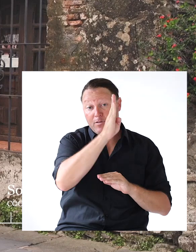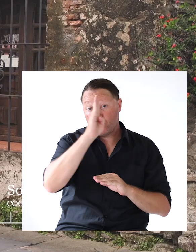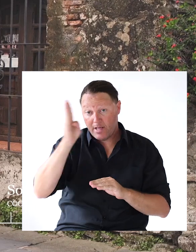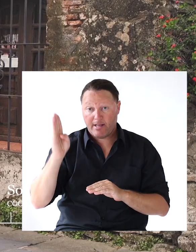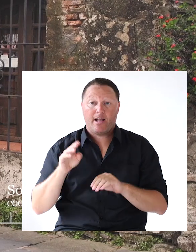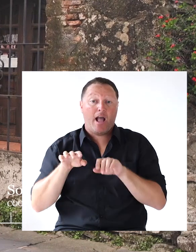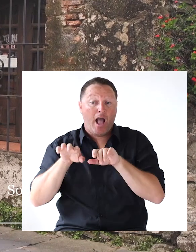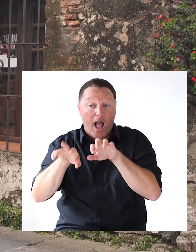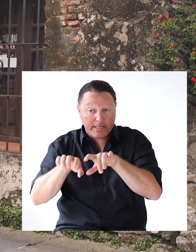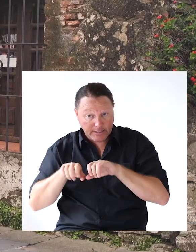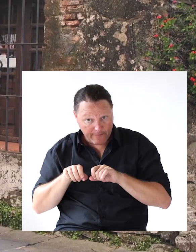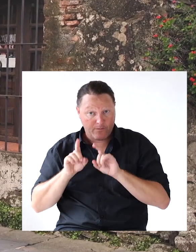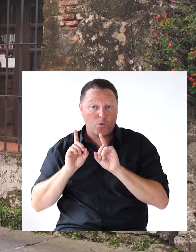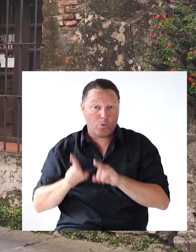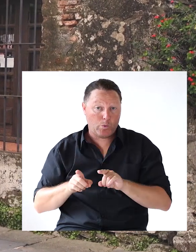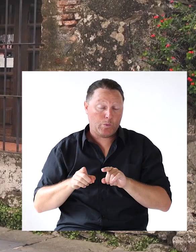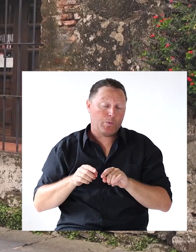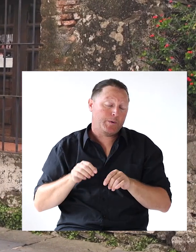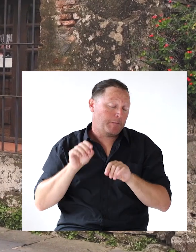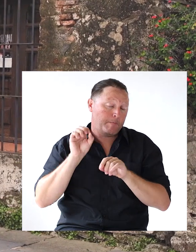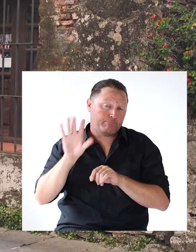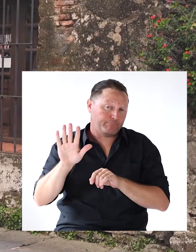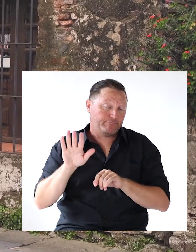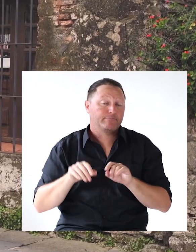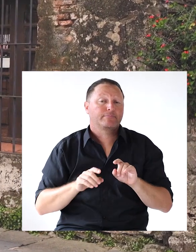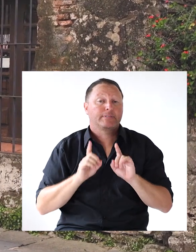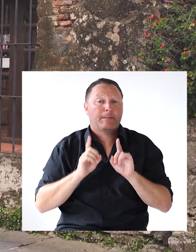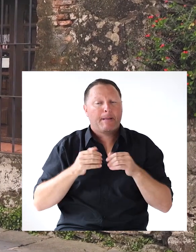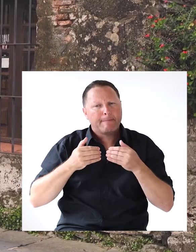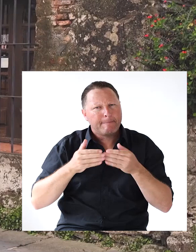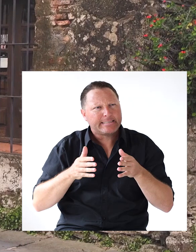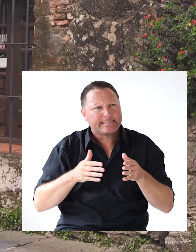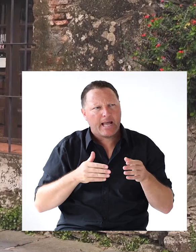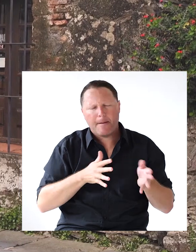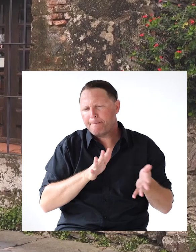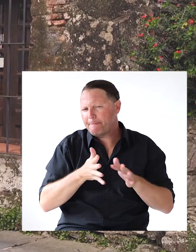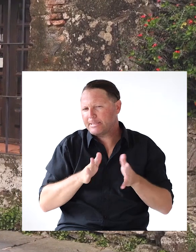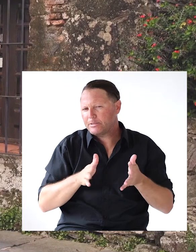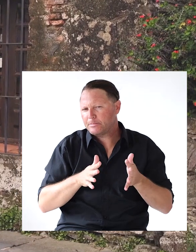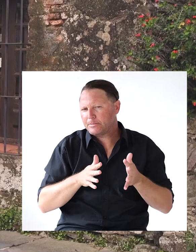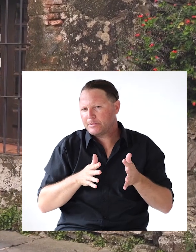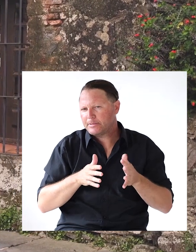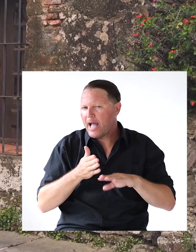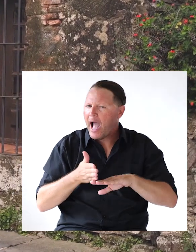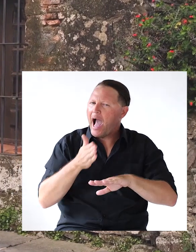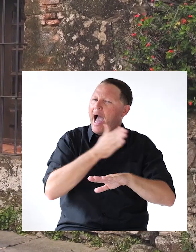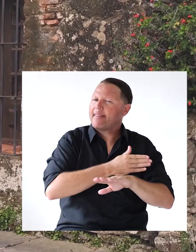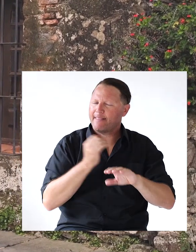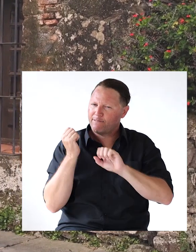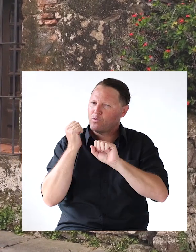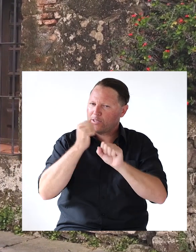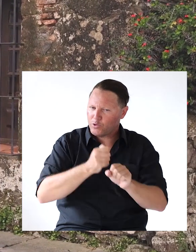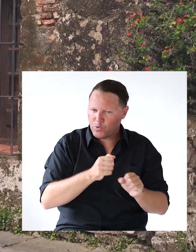El archivo Propiamente dicho Que comienza Más o menos Previo a la fundación De